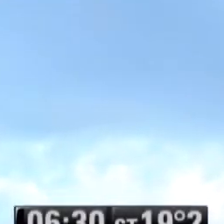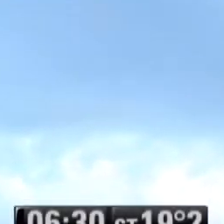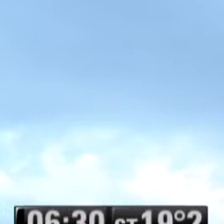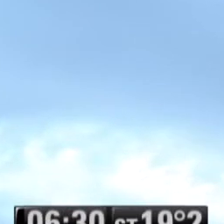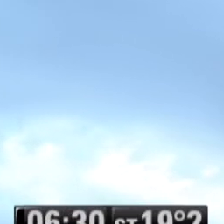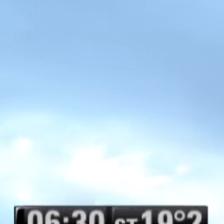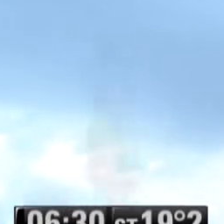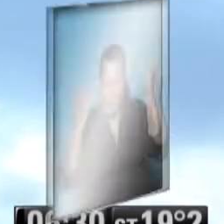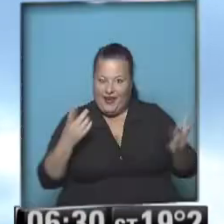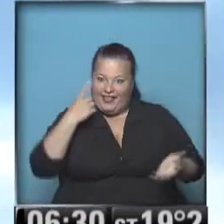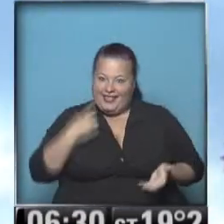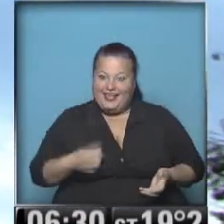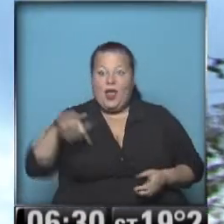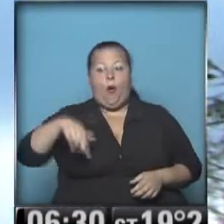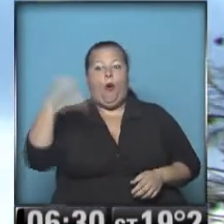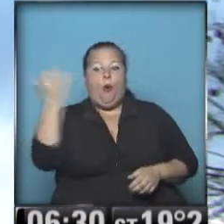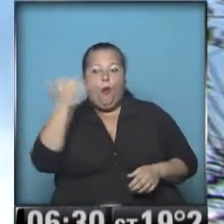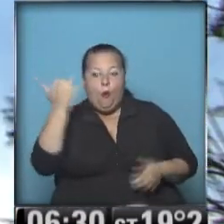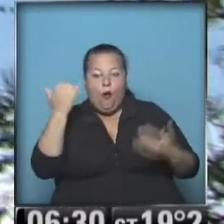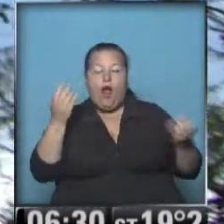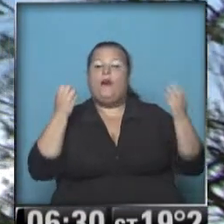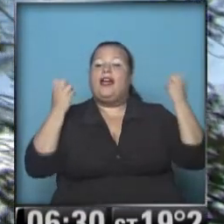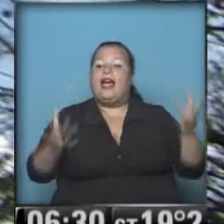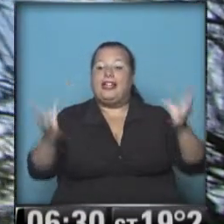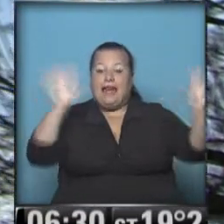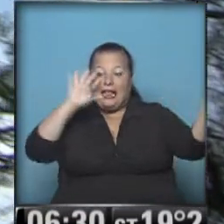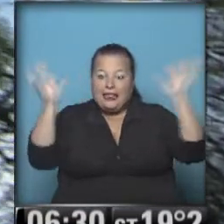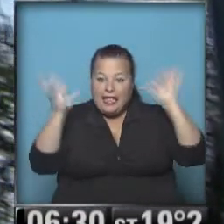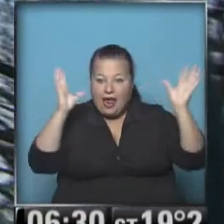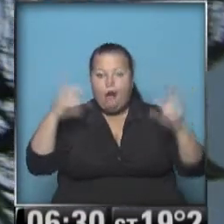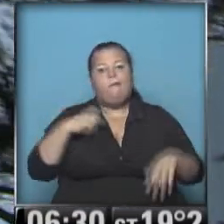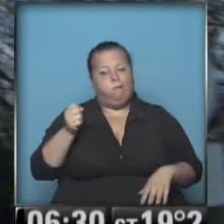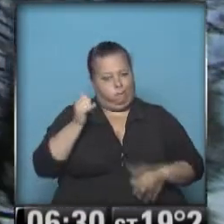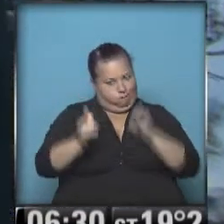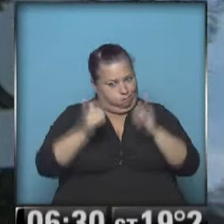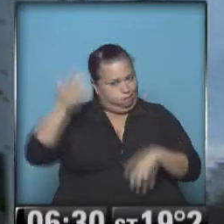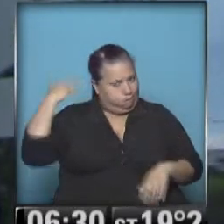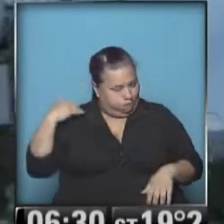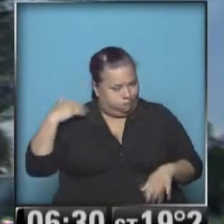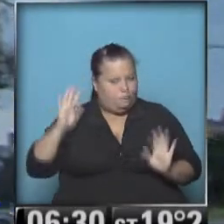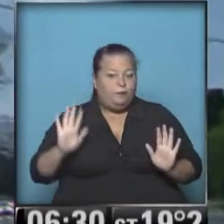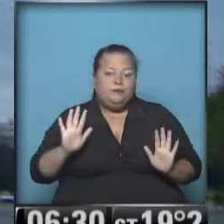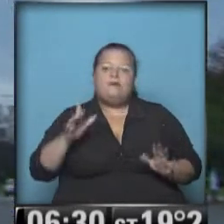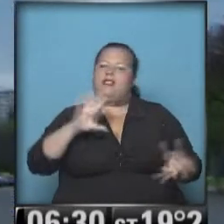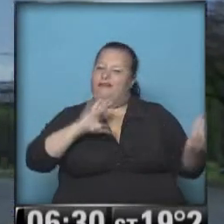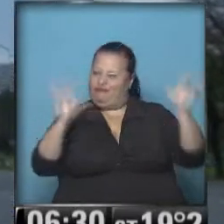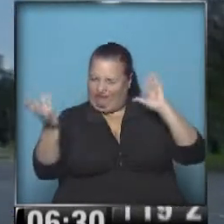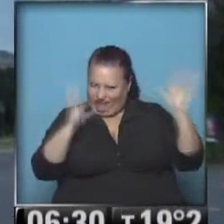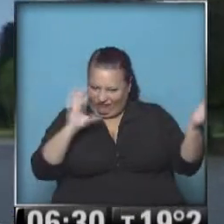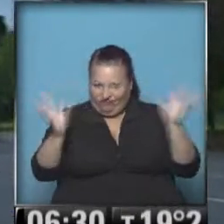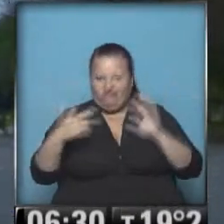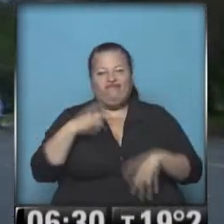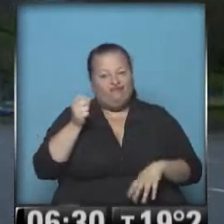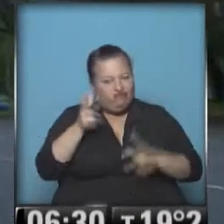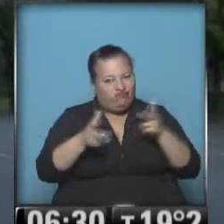¡Hola! ¡Buen día! Es jueves y ¿cómo va a estar el tiempo? Ya solo habíamos anticipado. ¡Inestable!